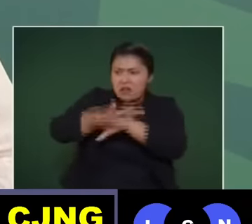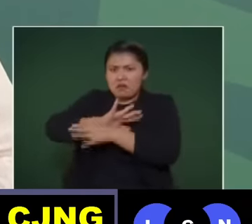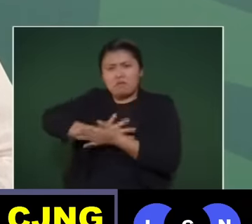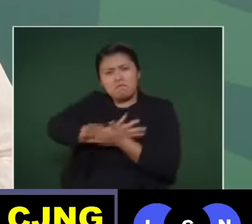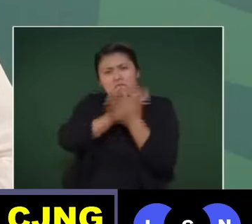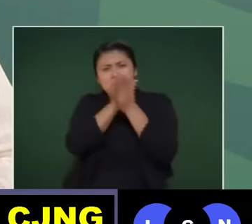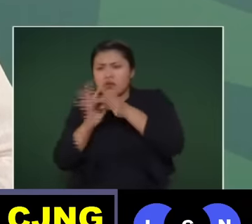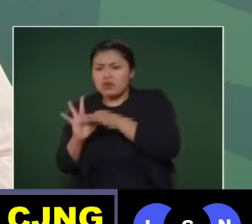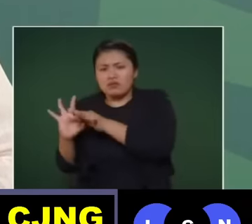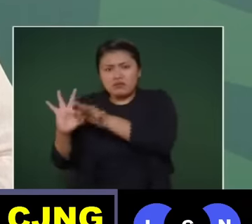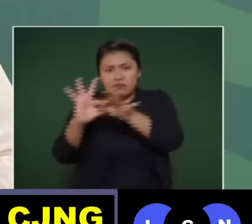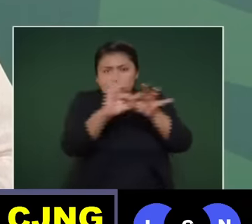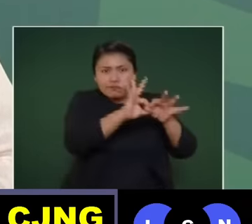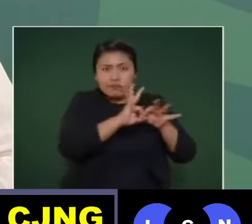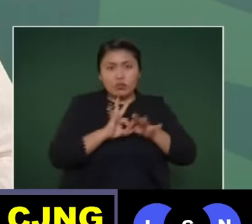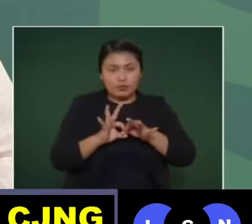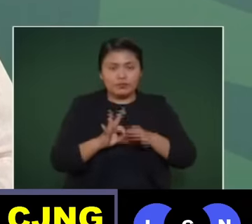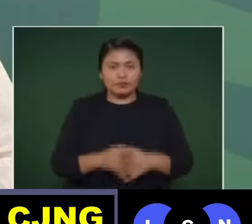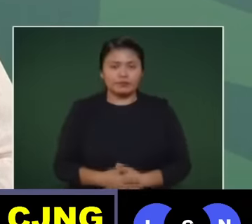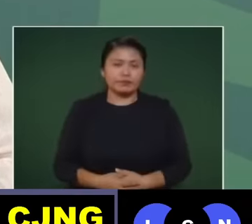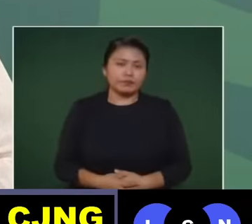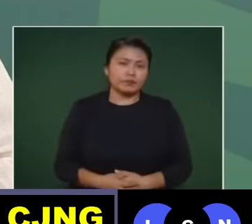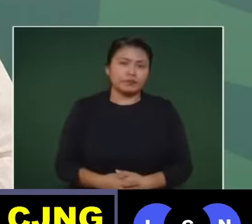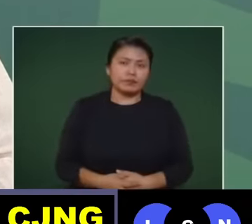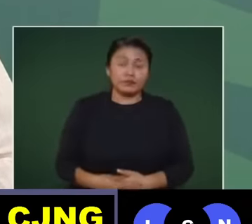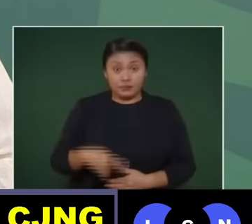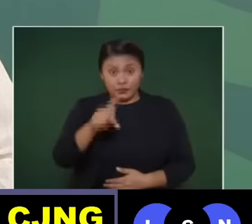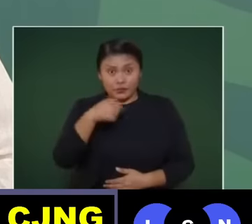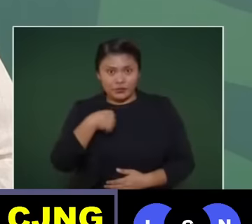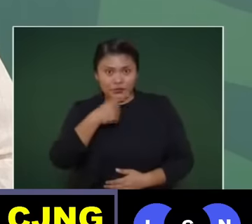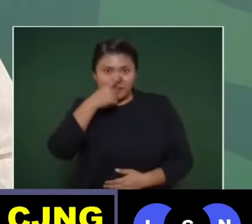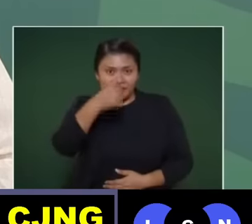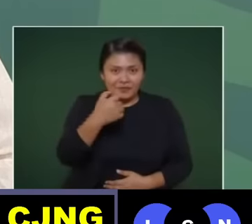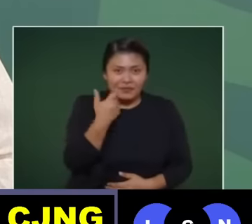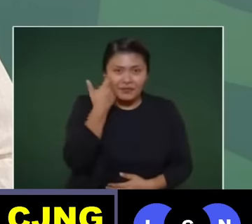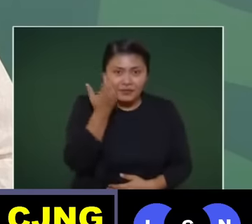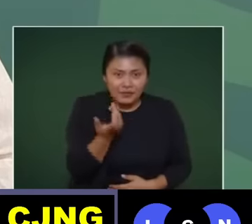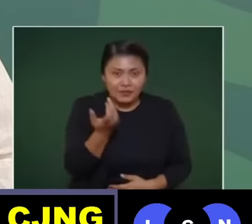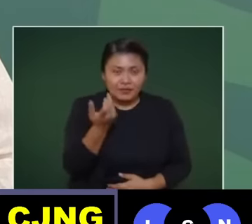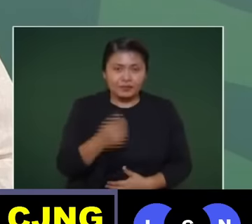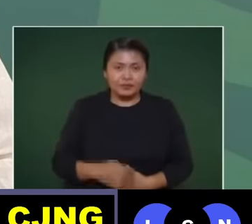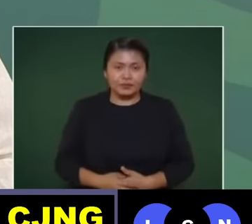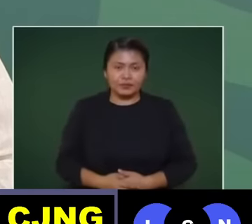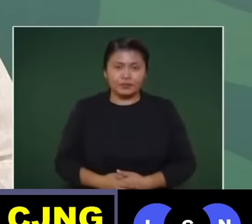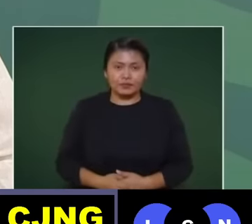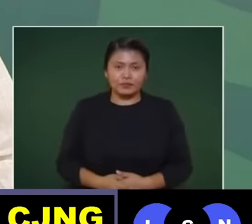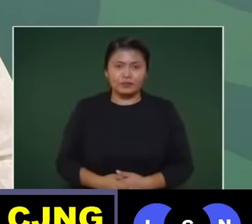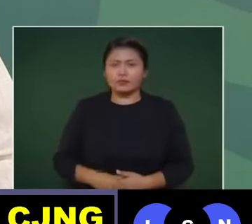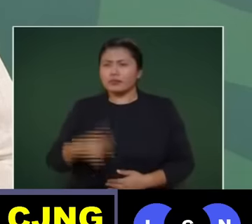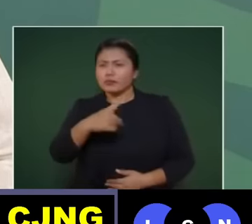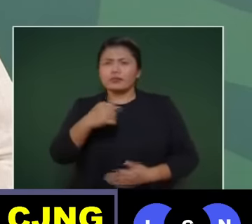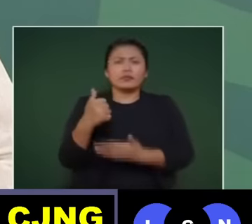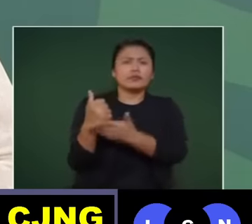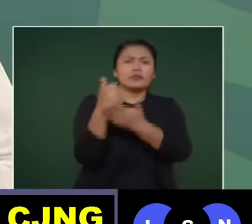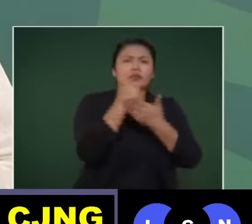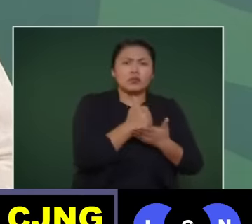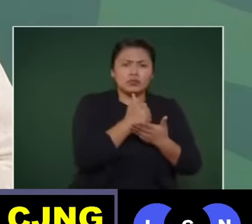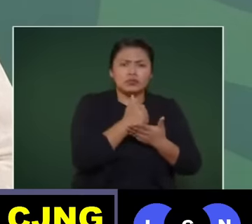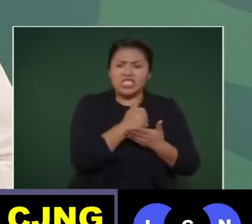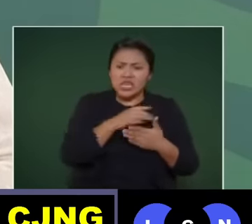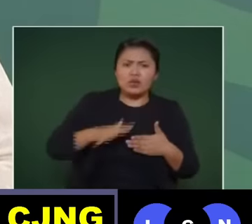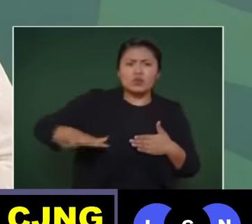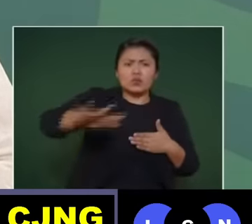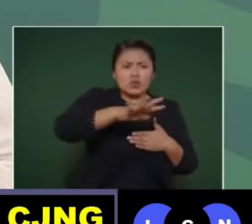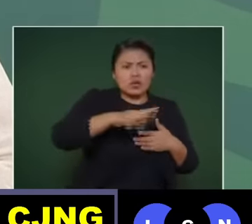decir lo que me ayuda y ayuda al pueblo,